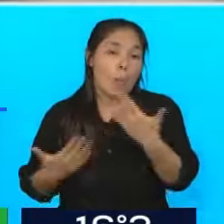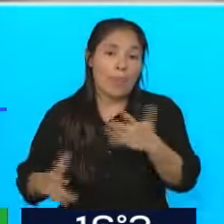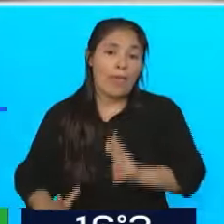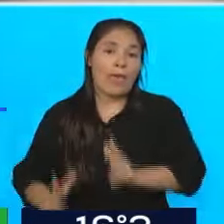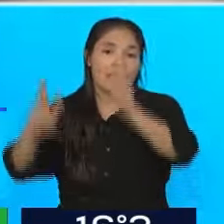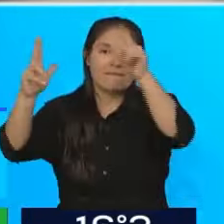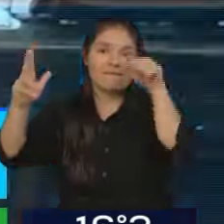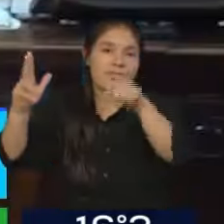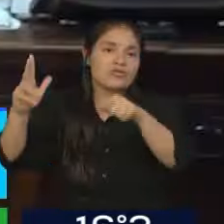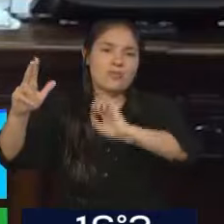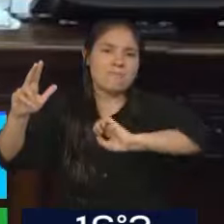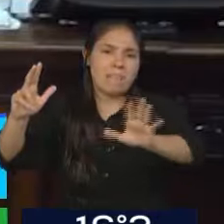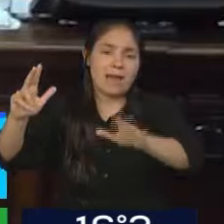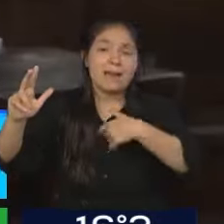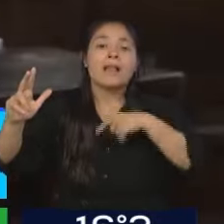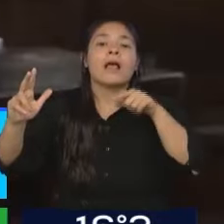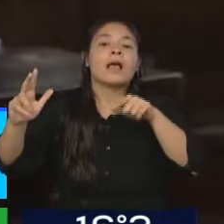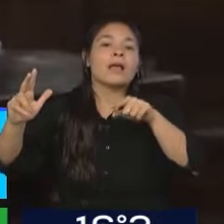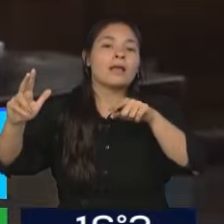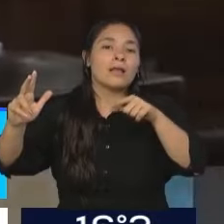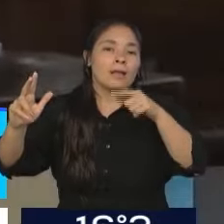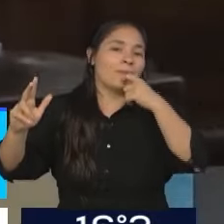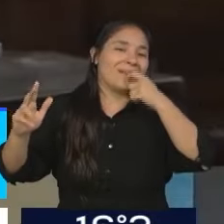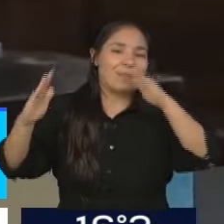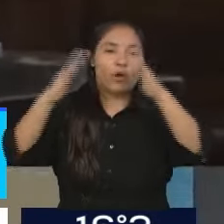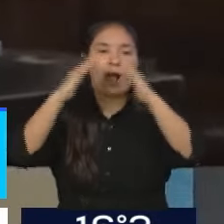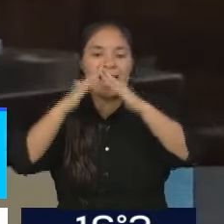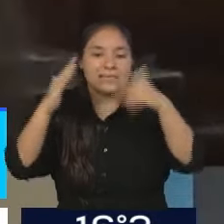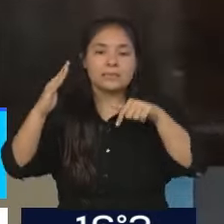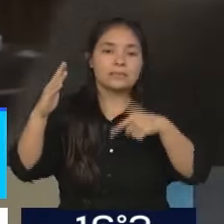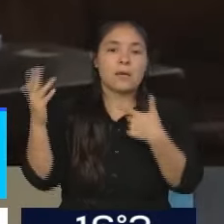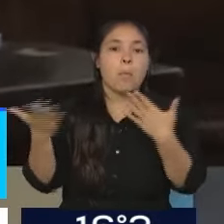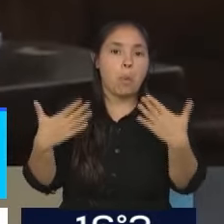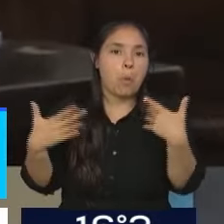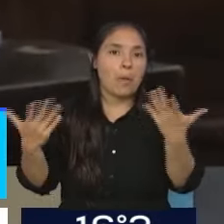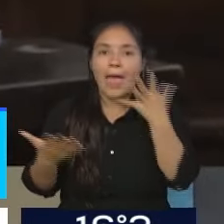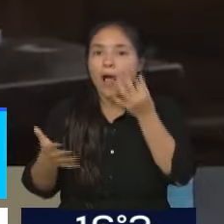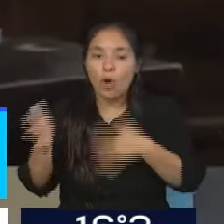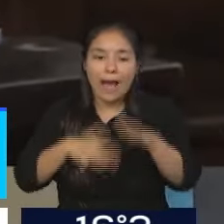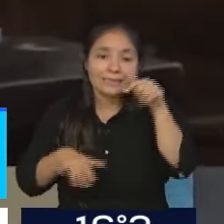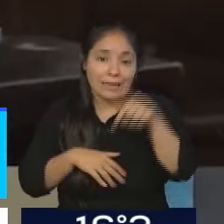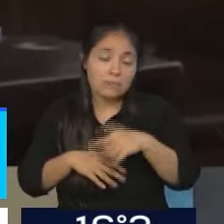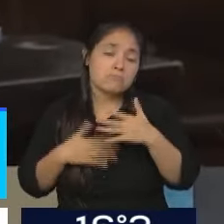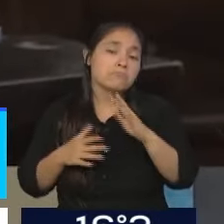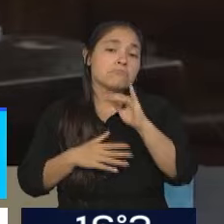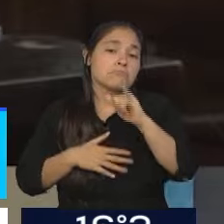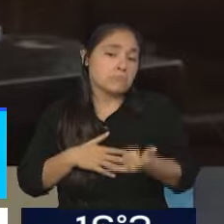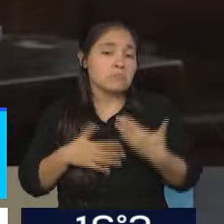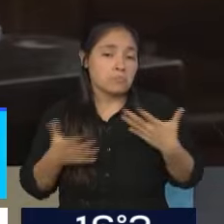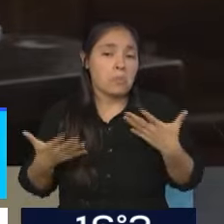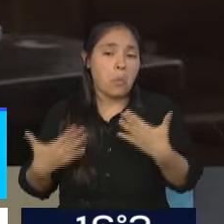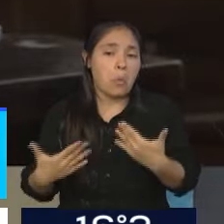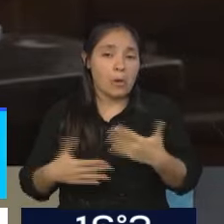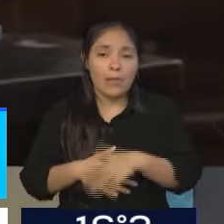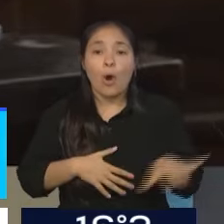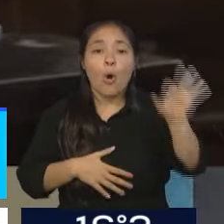o que esa infraestructura le sirve para algún fin, bueno, la va a usar. Si no, la va a vender. ¿Para qué? Justamente para arreglar